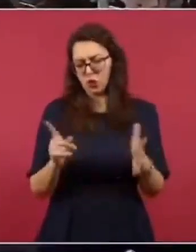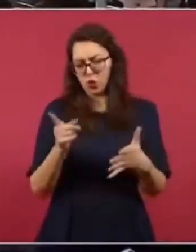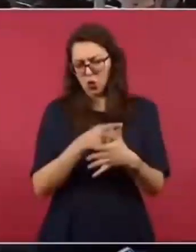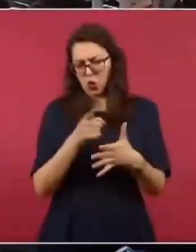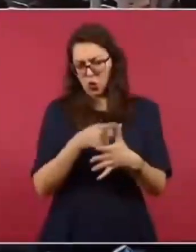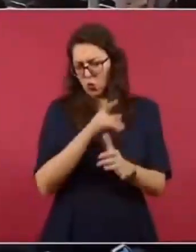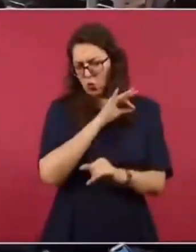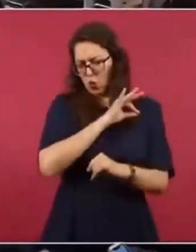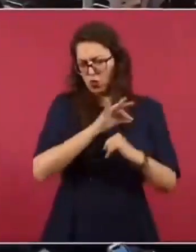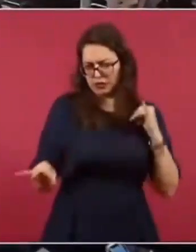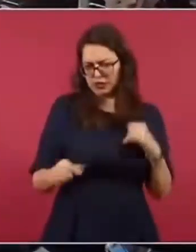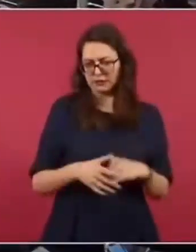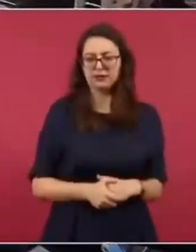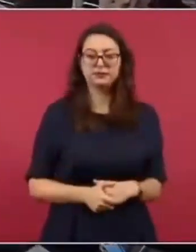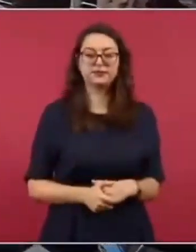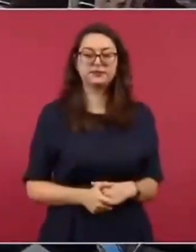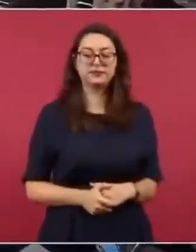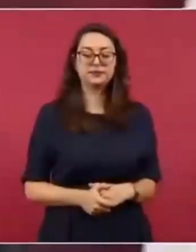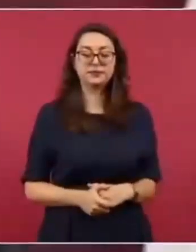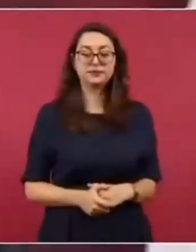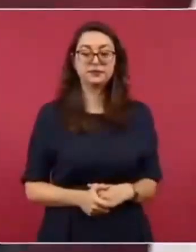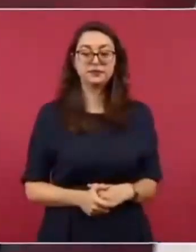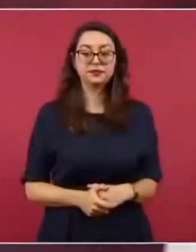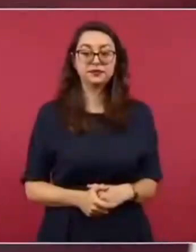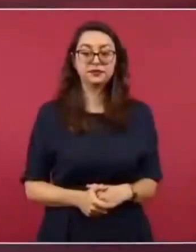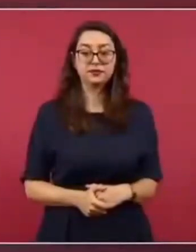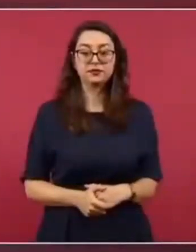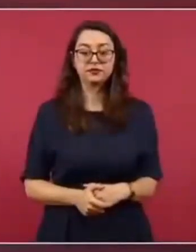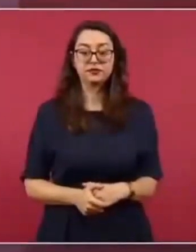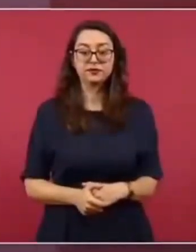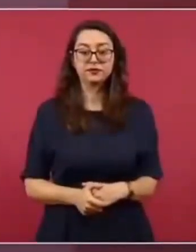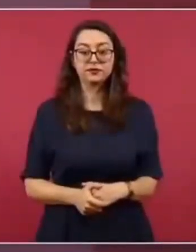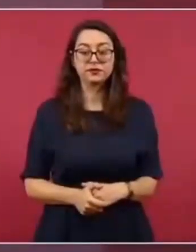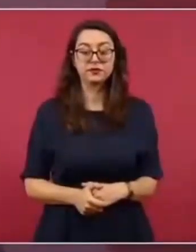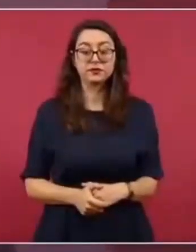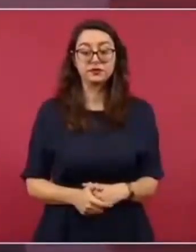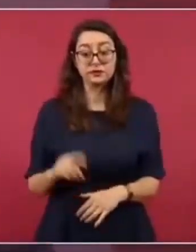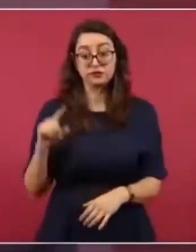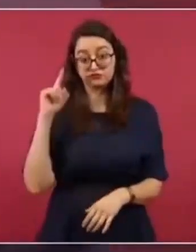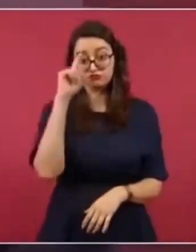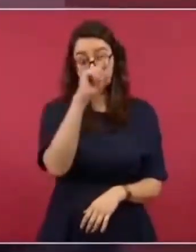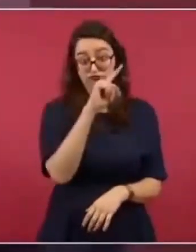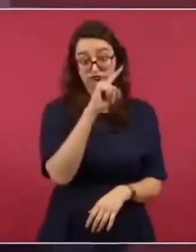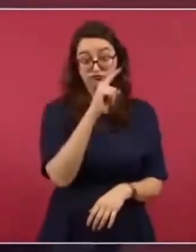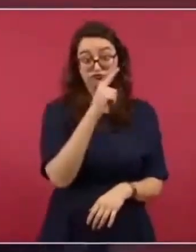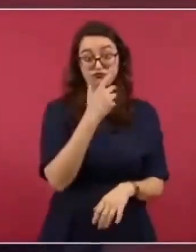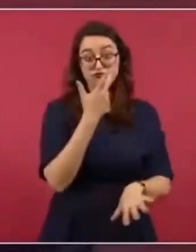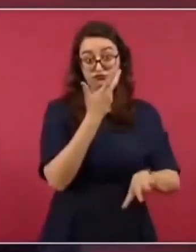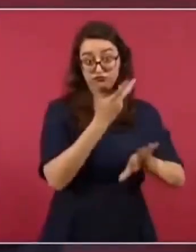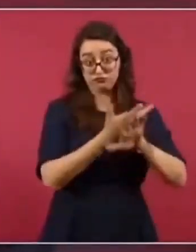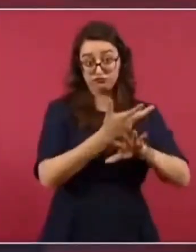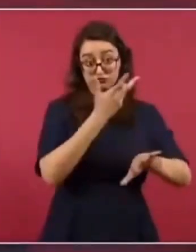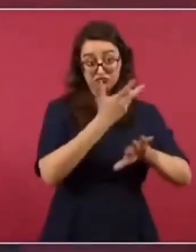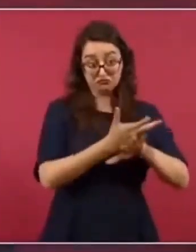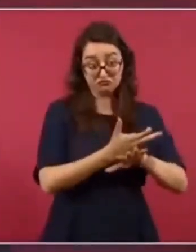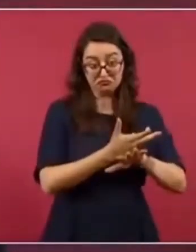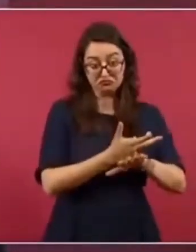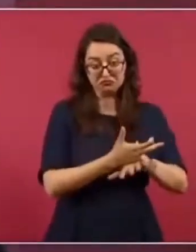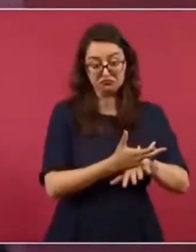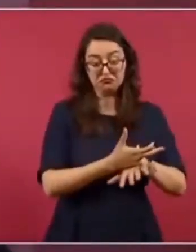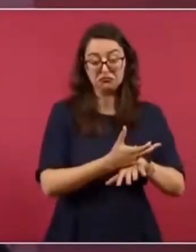si se puede comprar o no una ametralladora o un